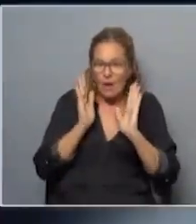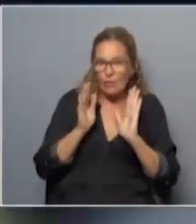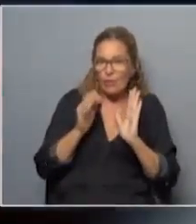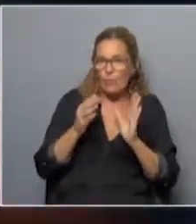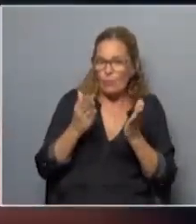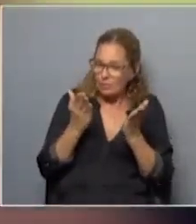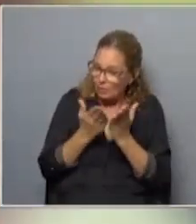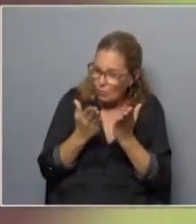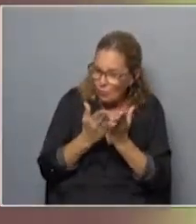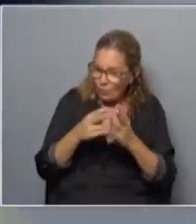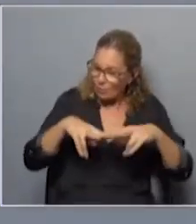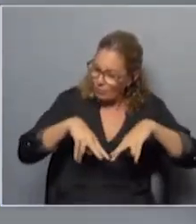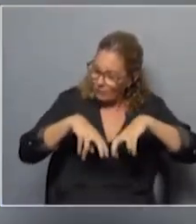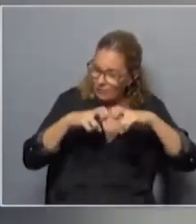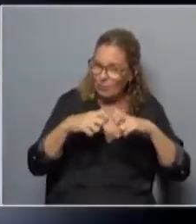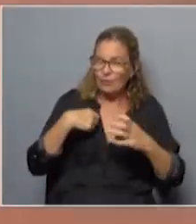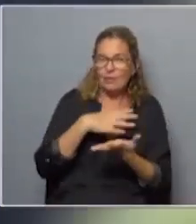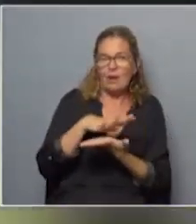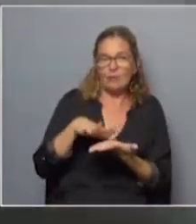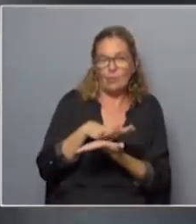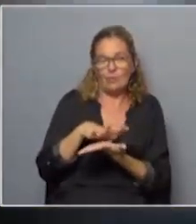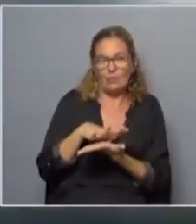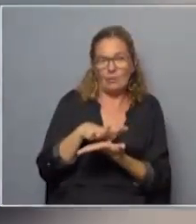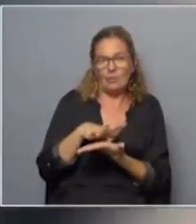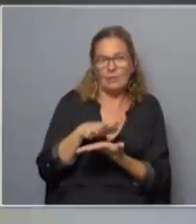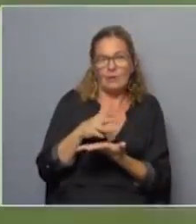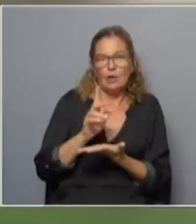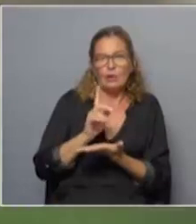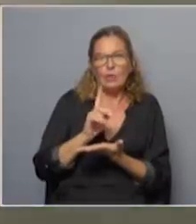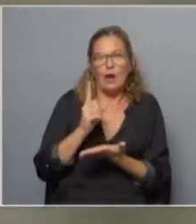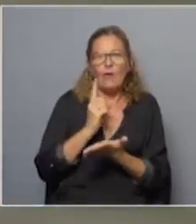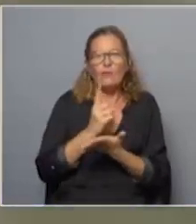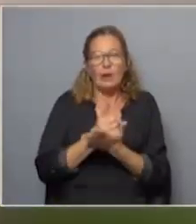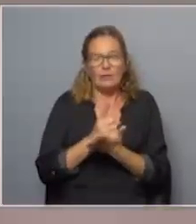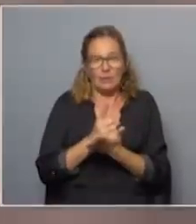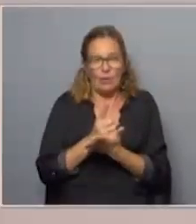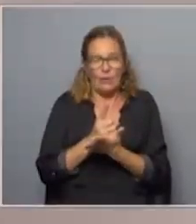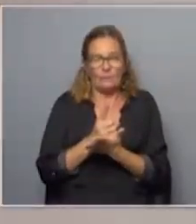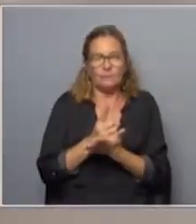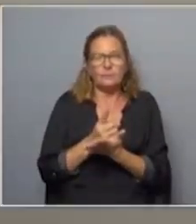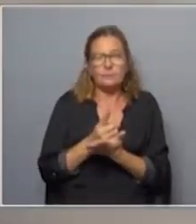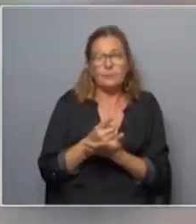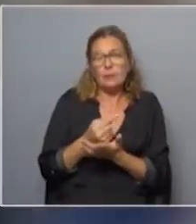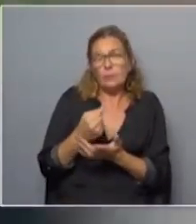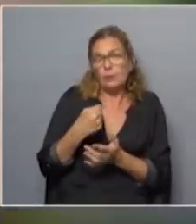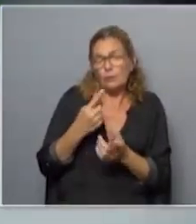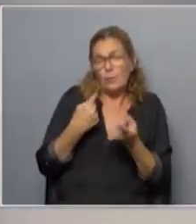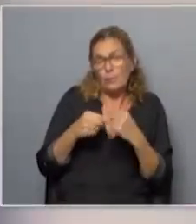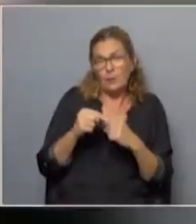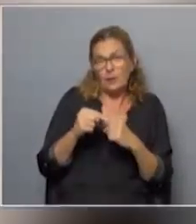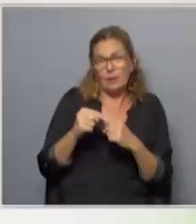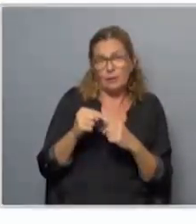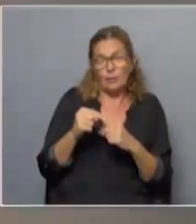un estudio de estas situaciones que no eran obligatorias para nosotros en realidad lo